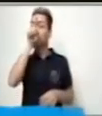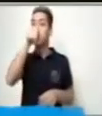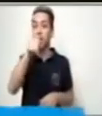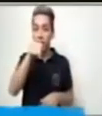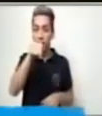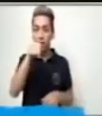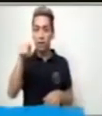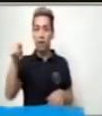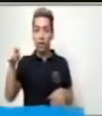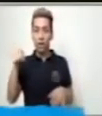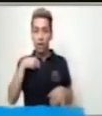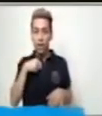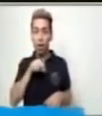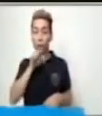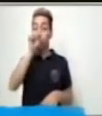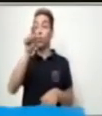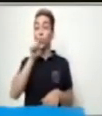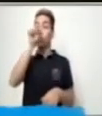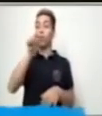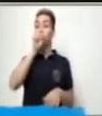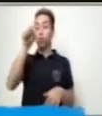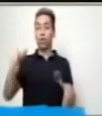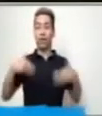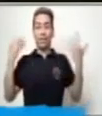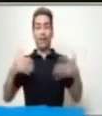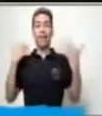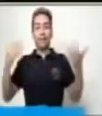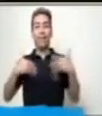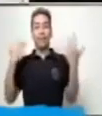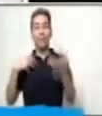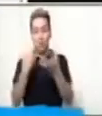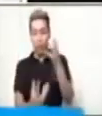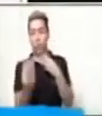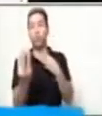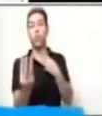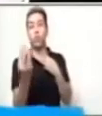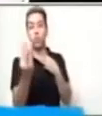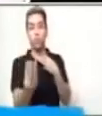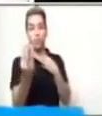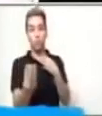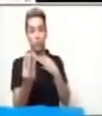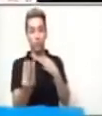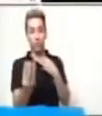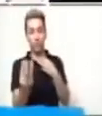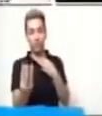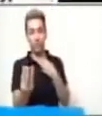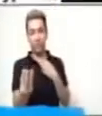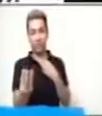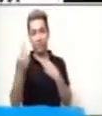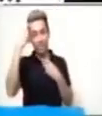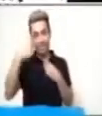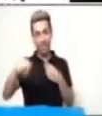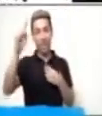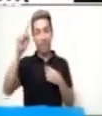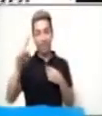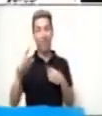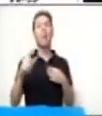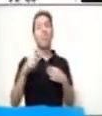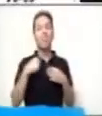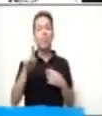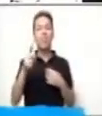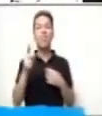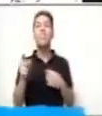alegría. Cuando pongo el huevo del día. Muy bien. ¿Quién soy?